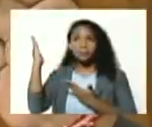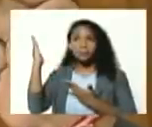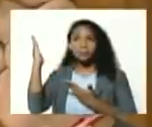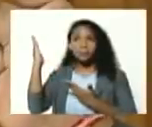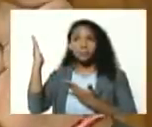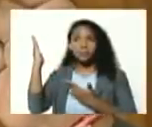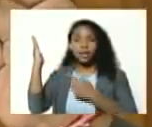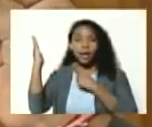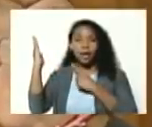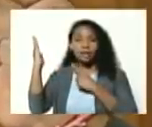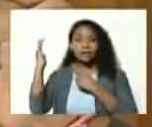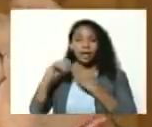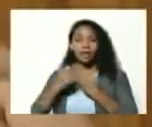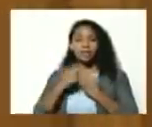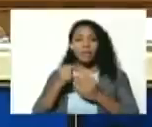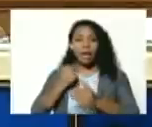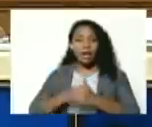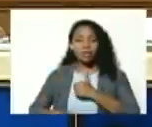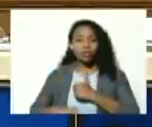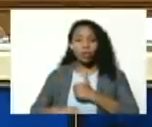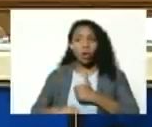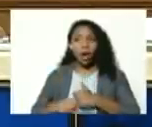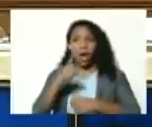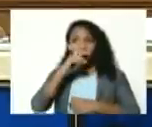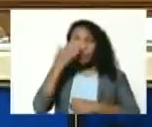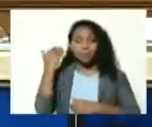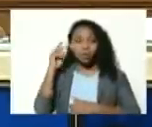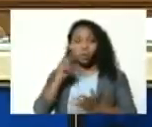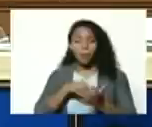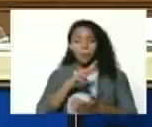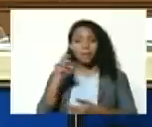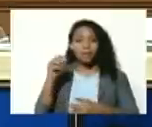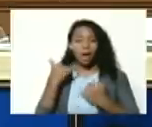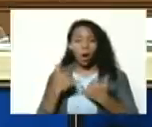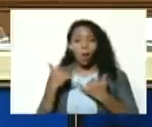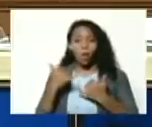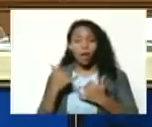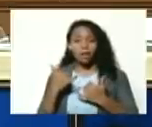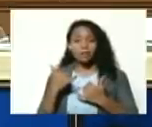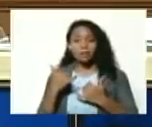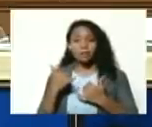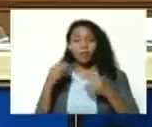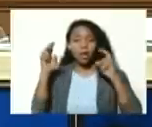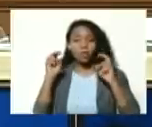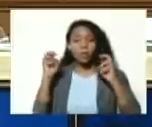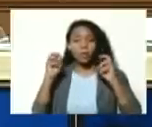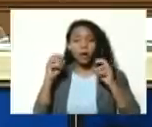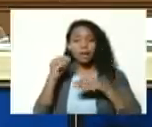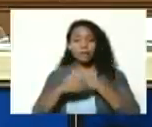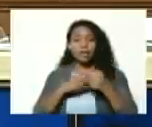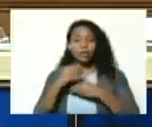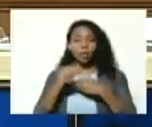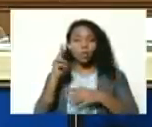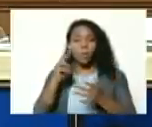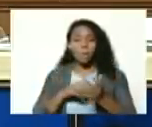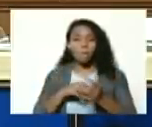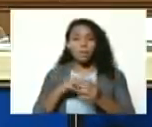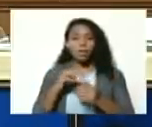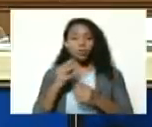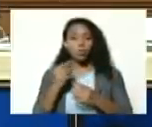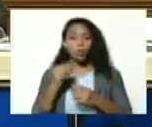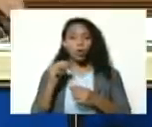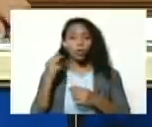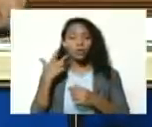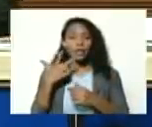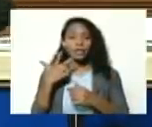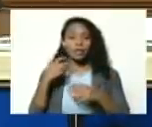el año pasado dos mil veinte y ahora están sacando la revista número tres con la